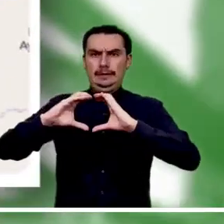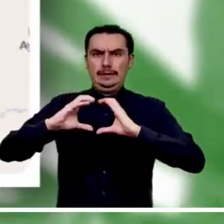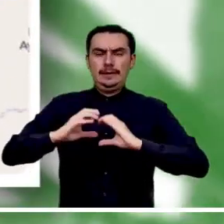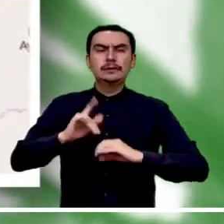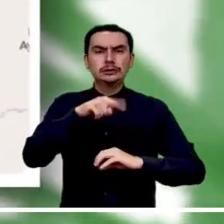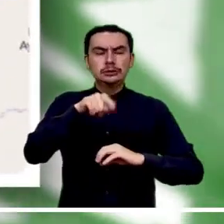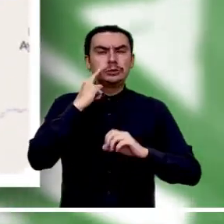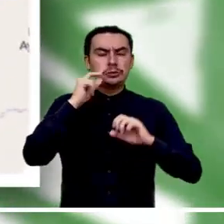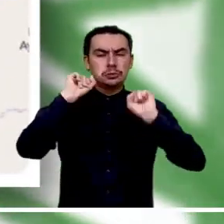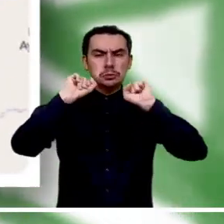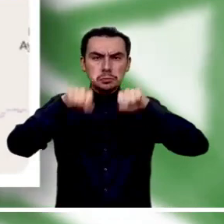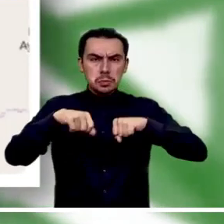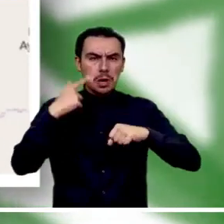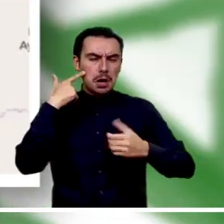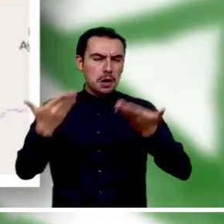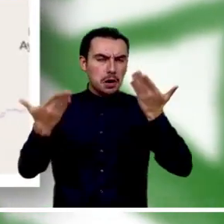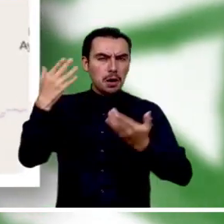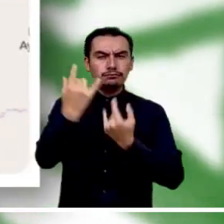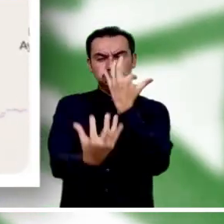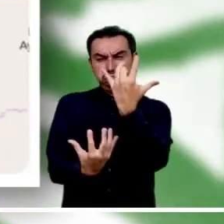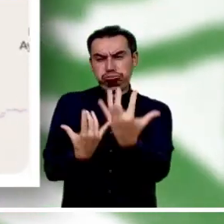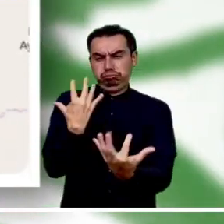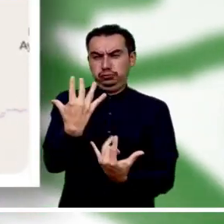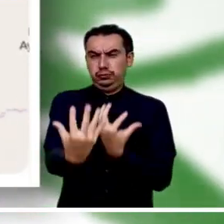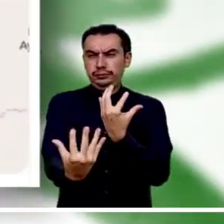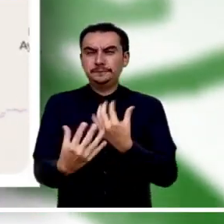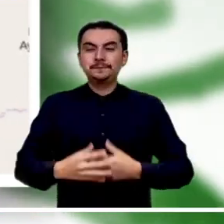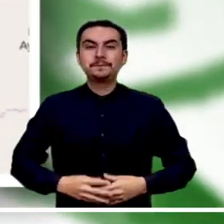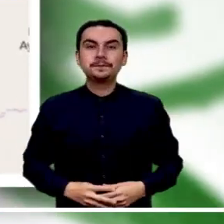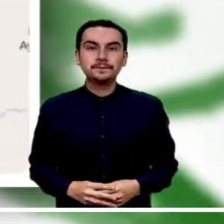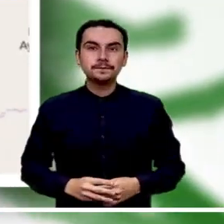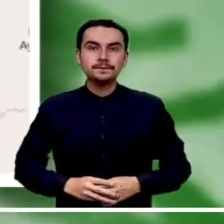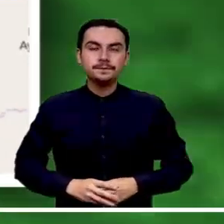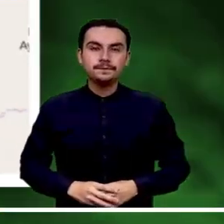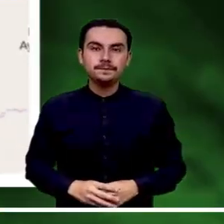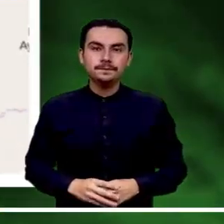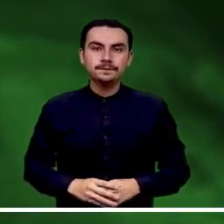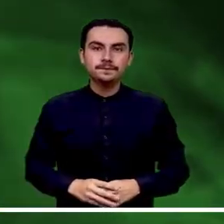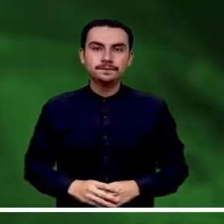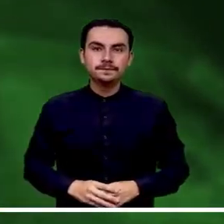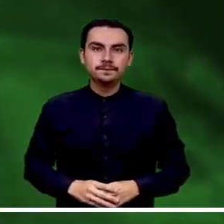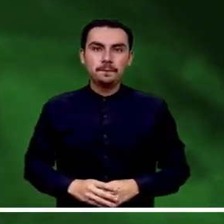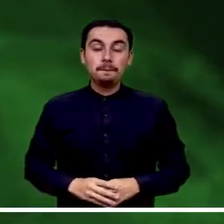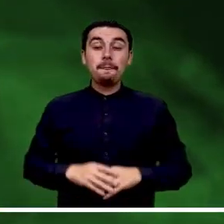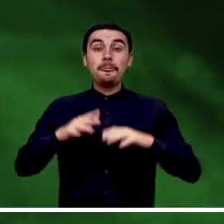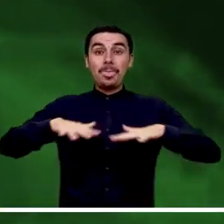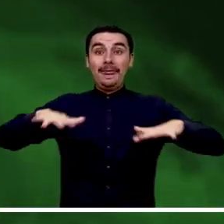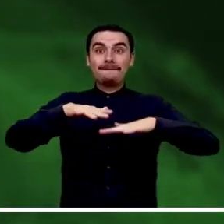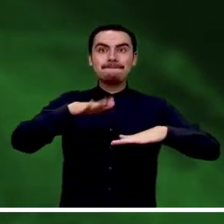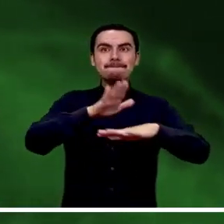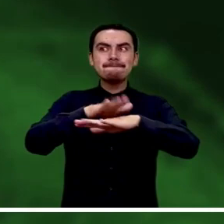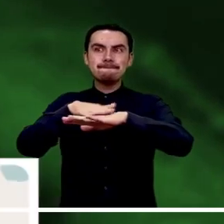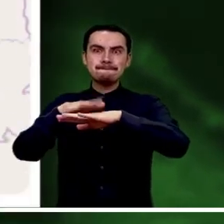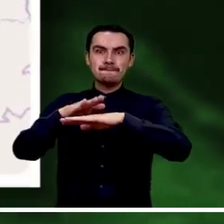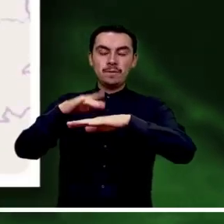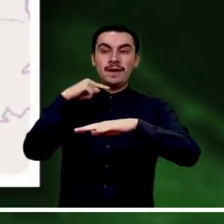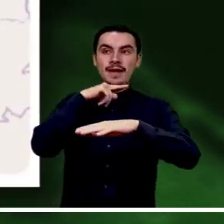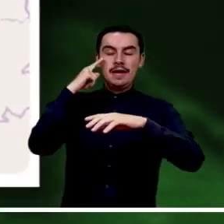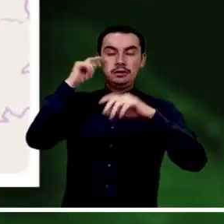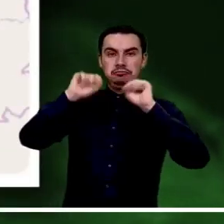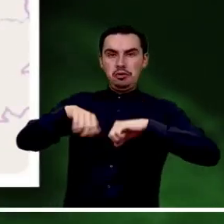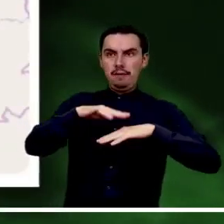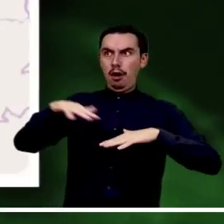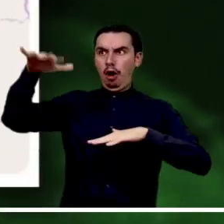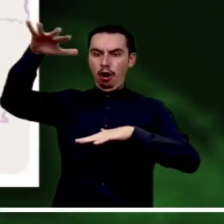Magdalena, norte de Santander, Boyacá, Cundinamarca, Bichada y Casanare. Máxima atención a los deslizamientos que podrían